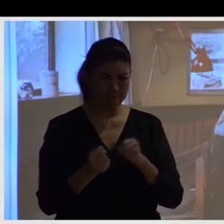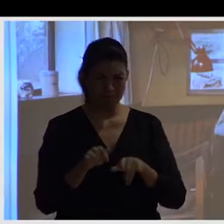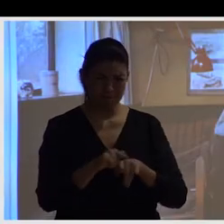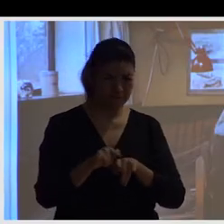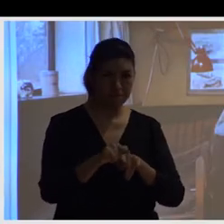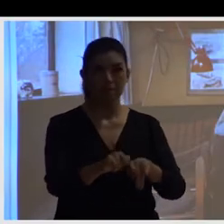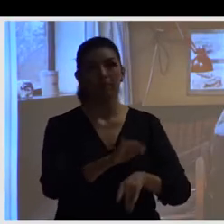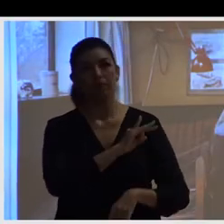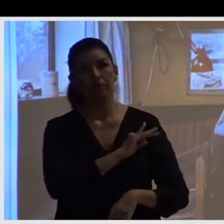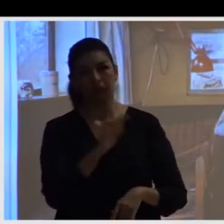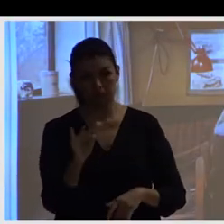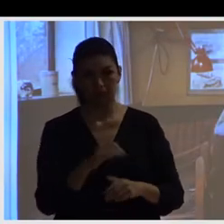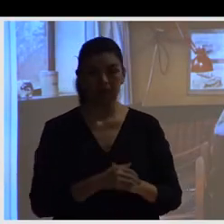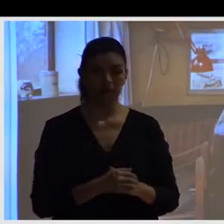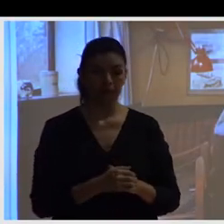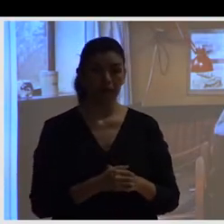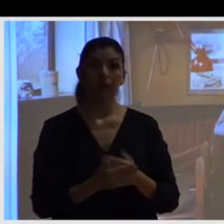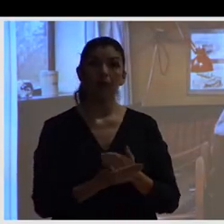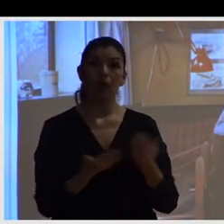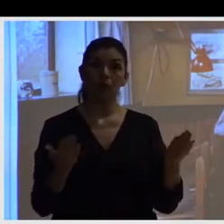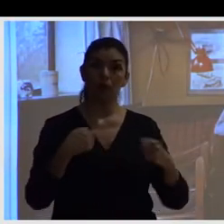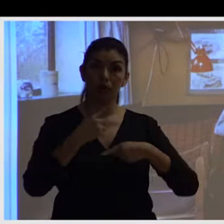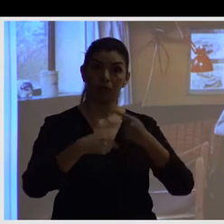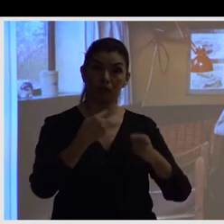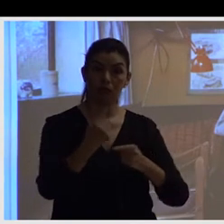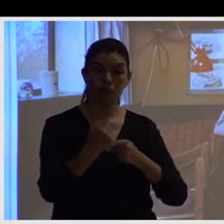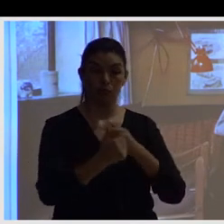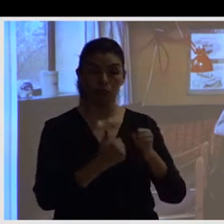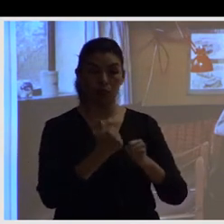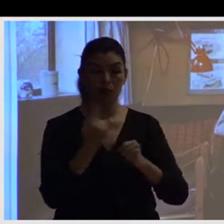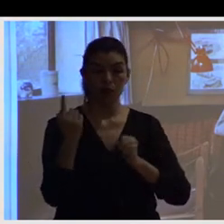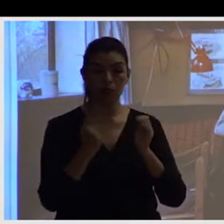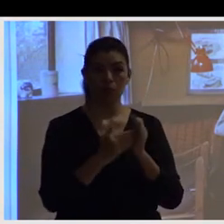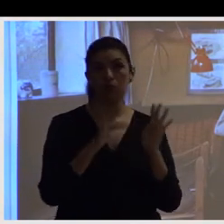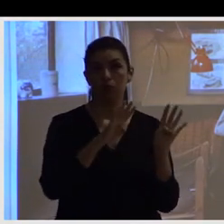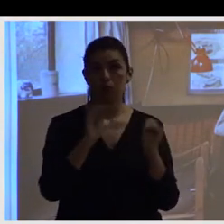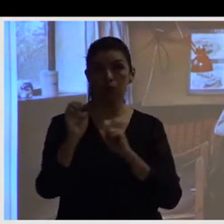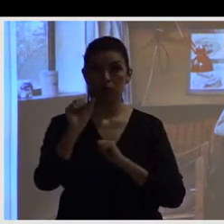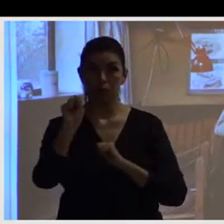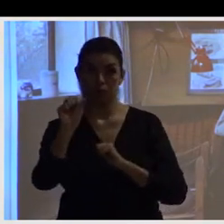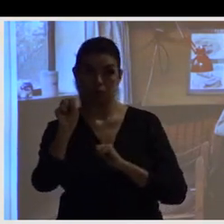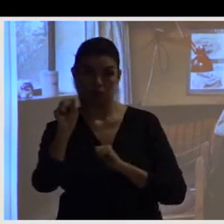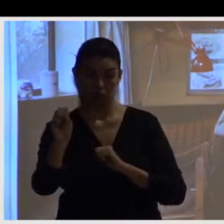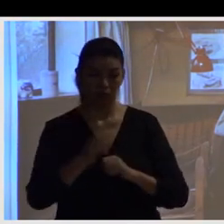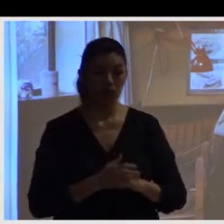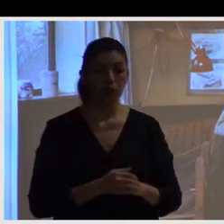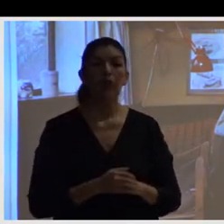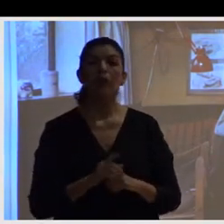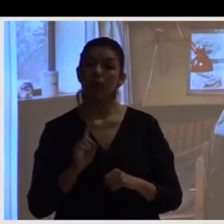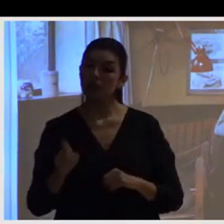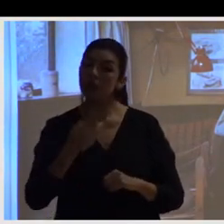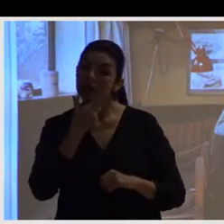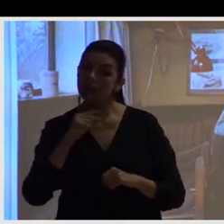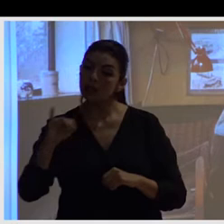Pero ya en los años 60, en cambio, al ser casado con una psicóloga, una psicóloga ambiental,